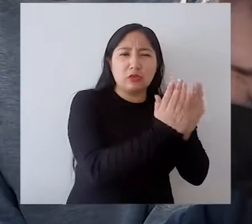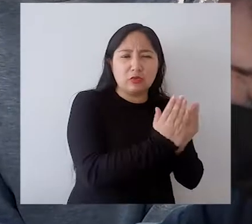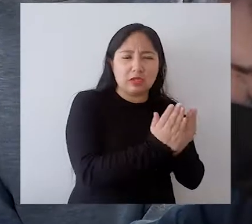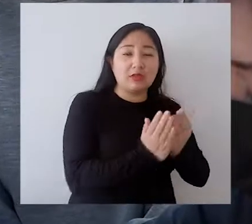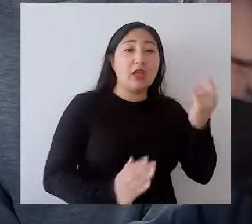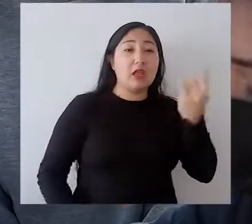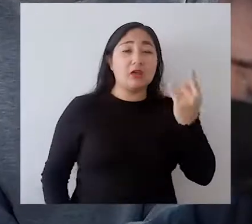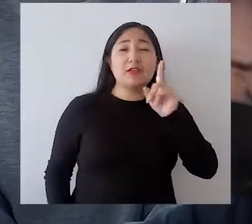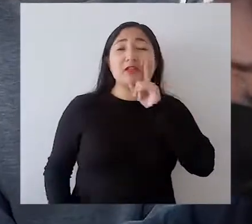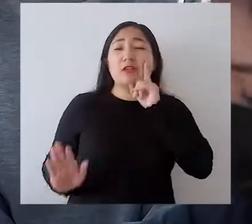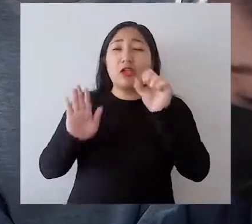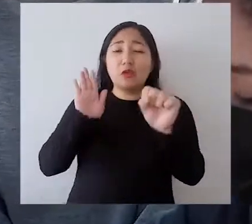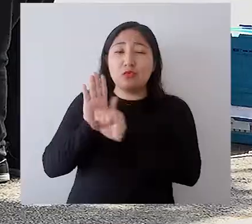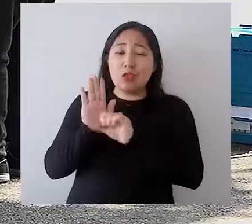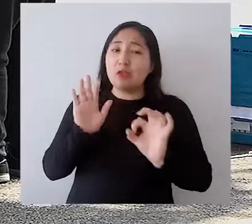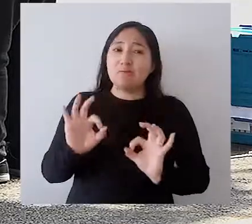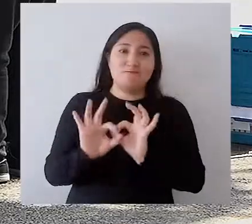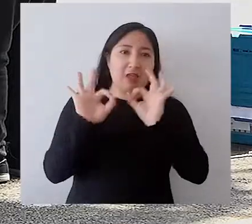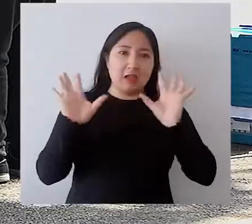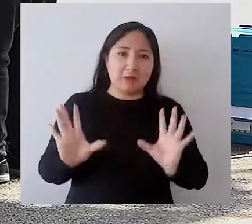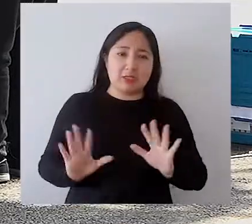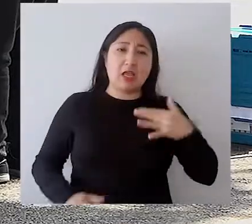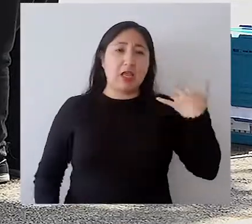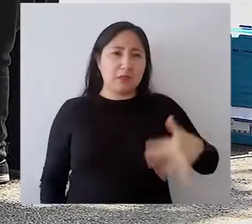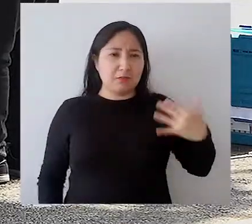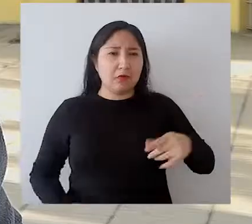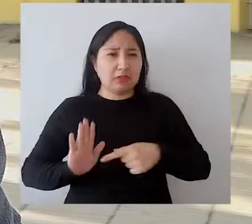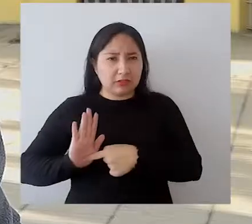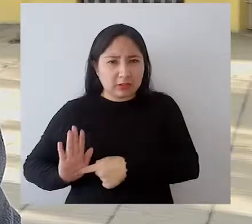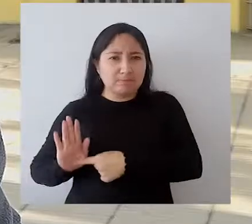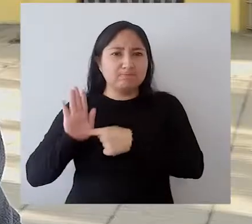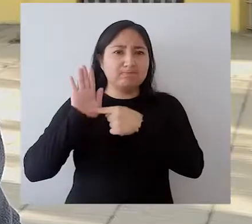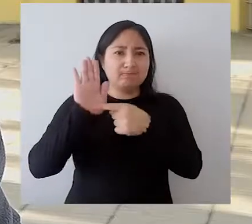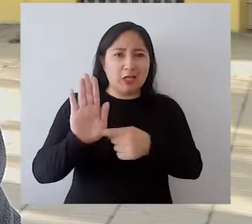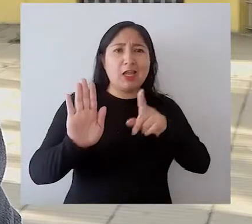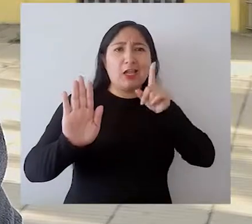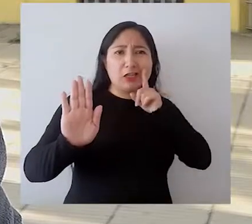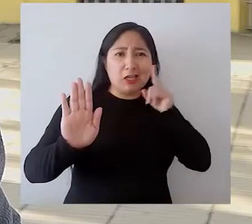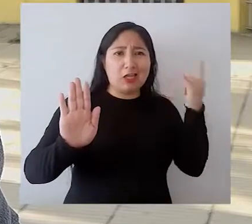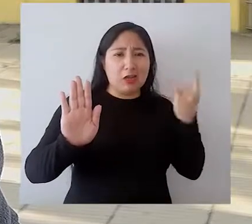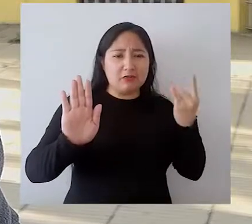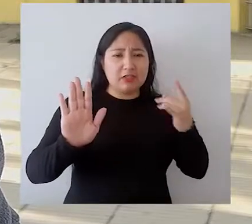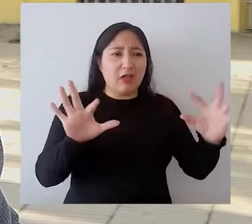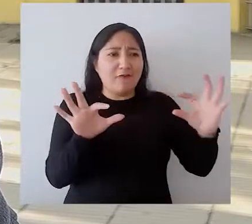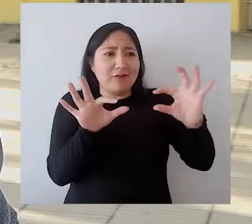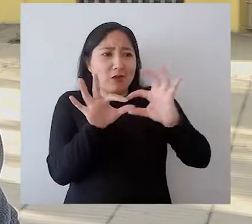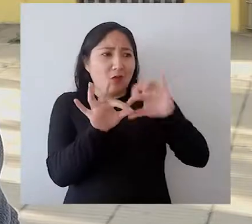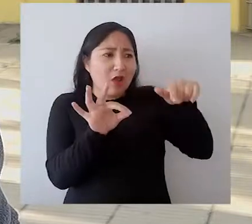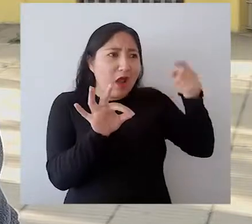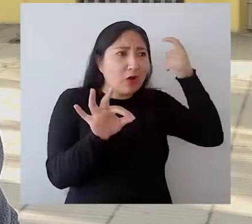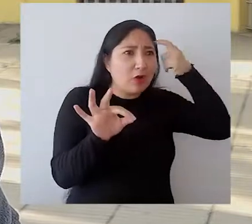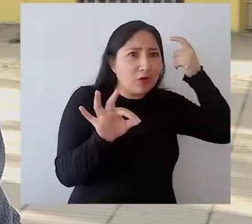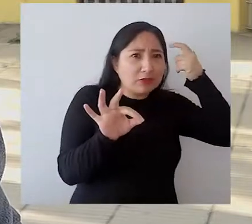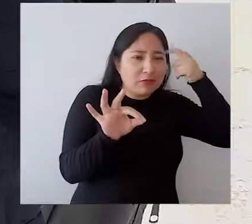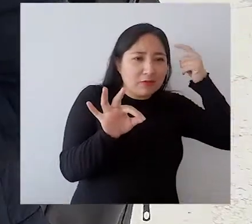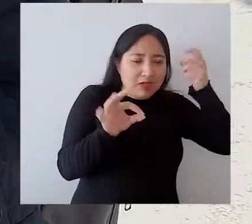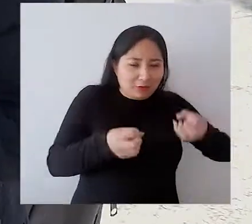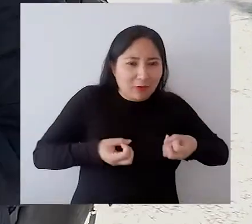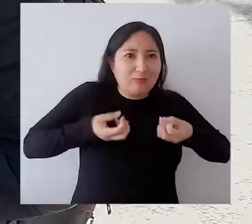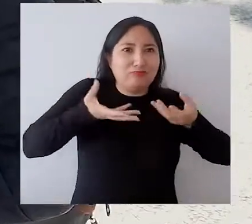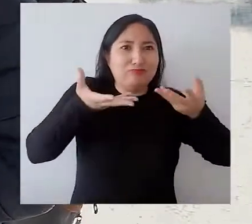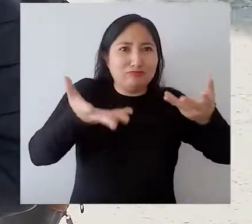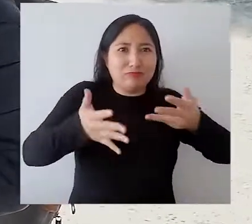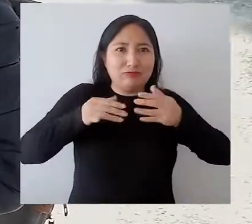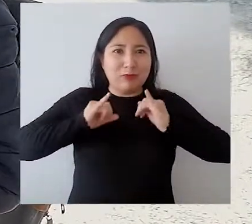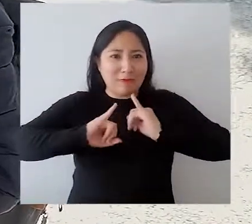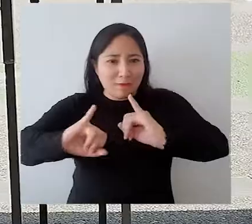comuna. La universidad tiene un sello social inapelable. Es importante marcar la presencia que tiene, ese sello que tiene la universidad, de vincular el conocimiento,